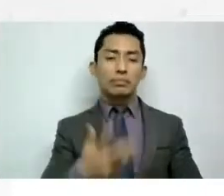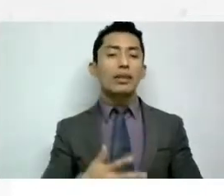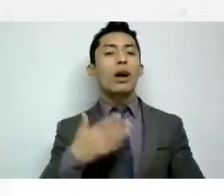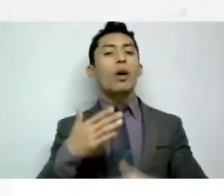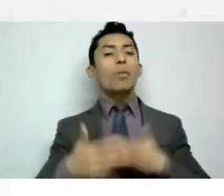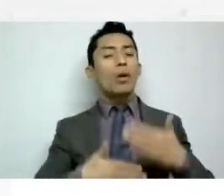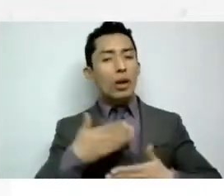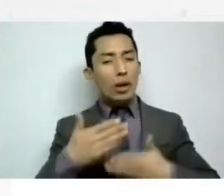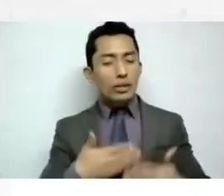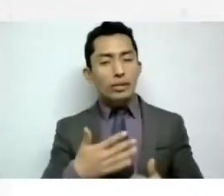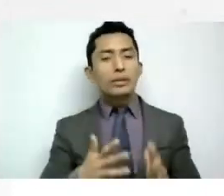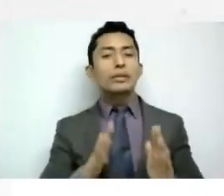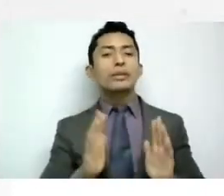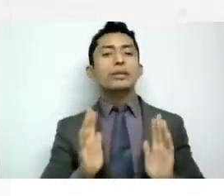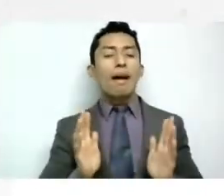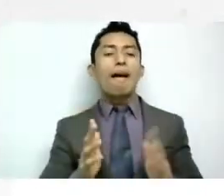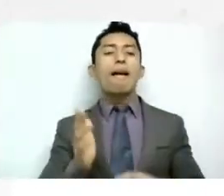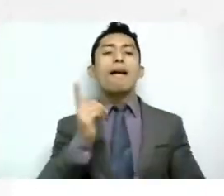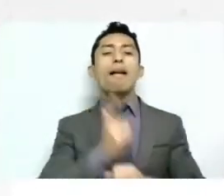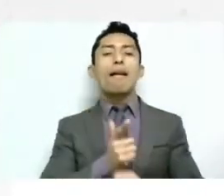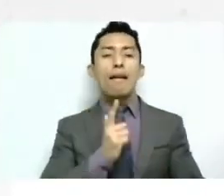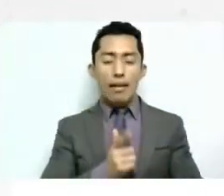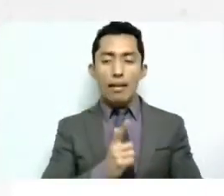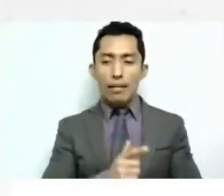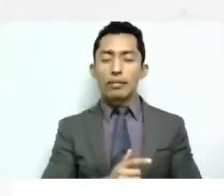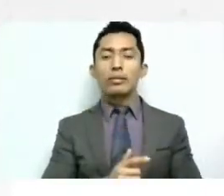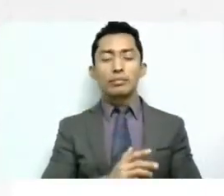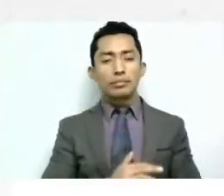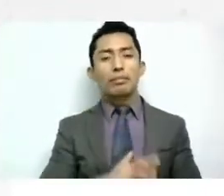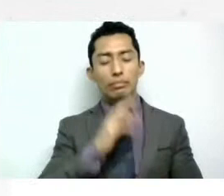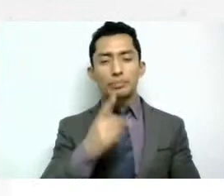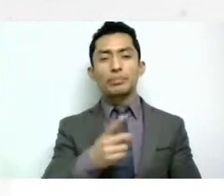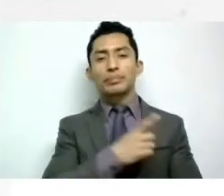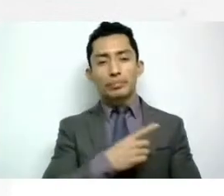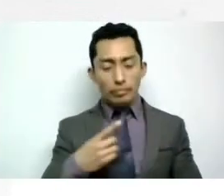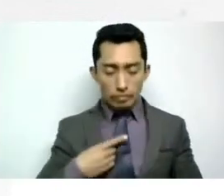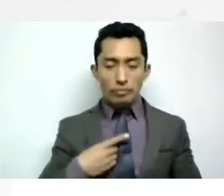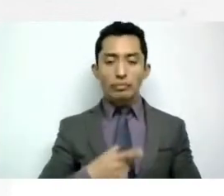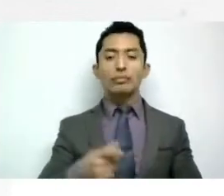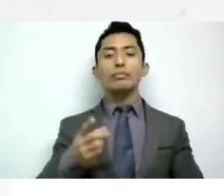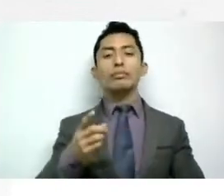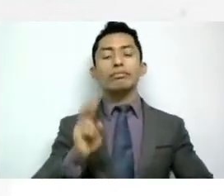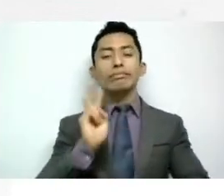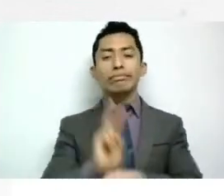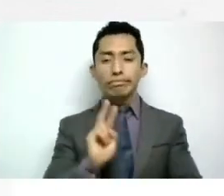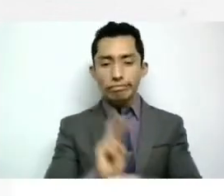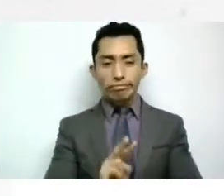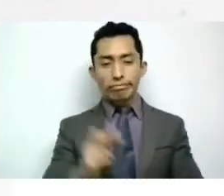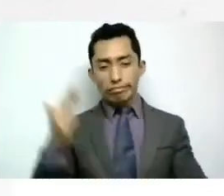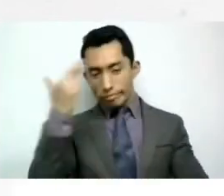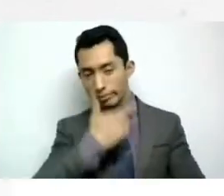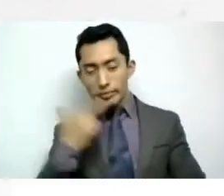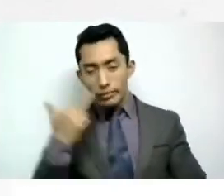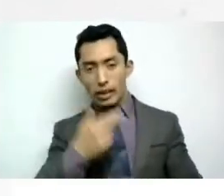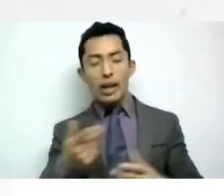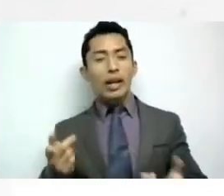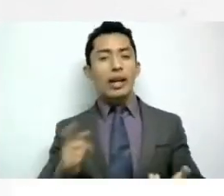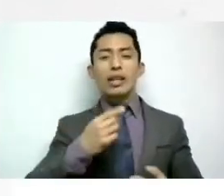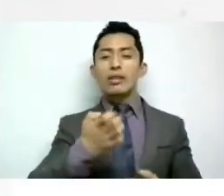que se tiene que dar una supervisión vigilancia a estas instituciones